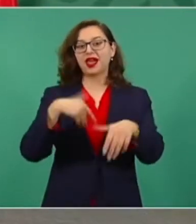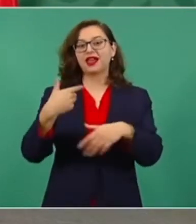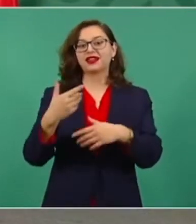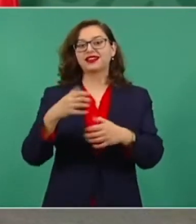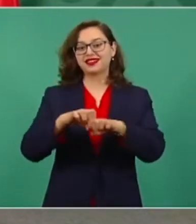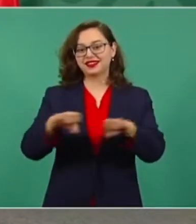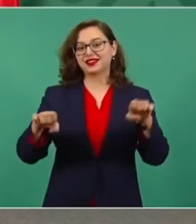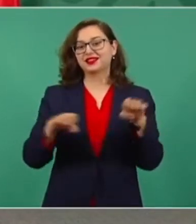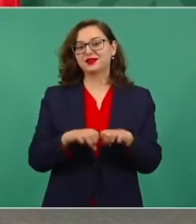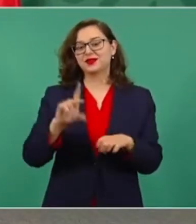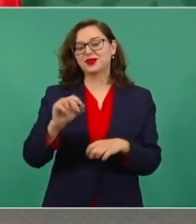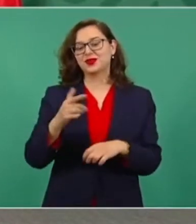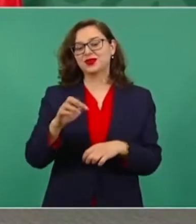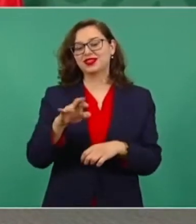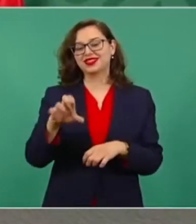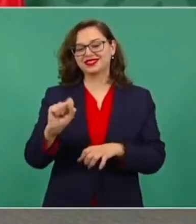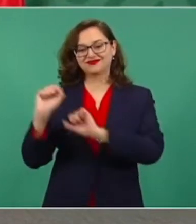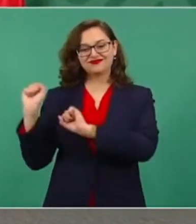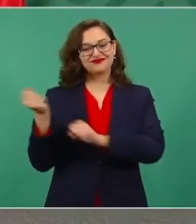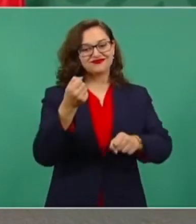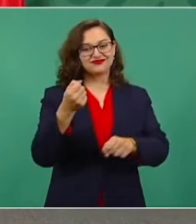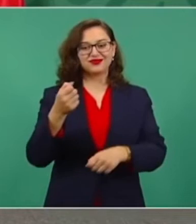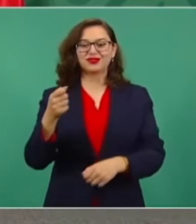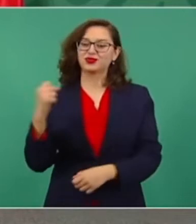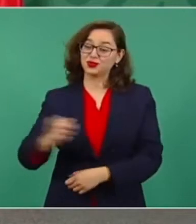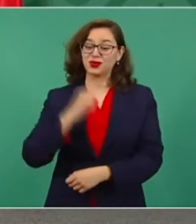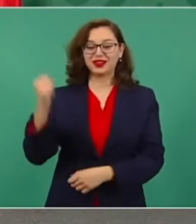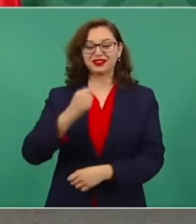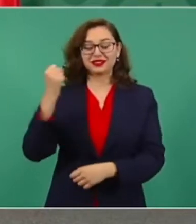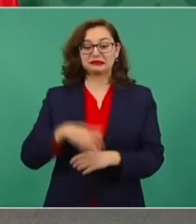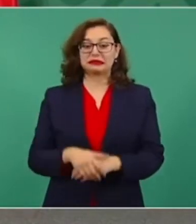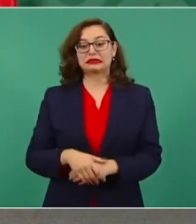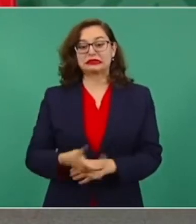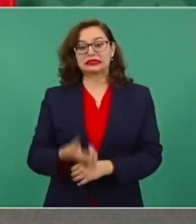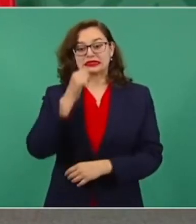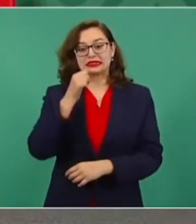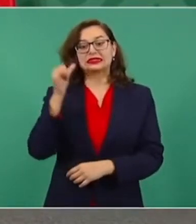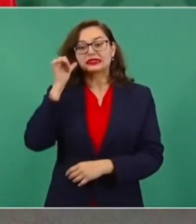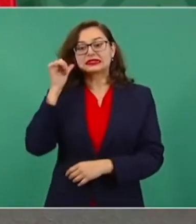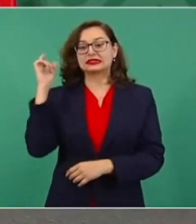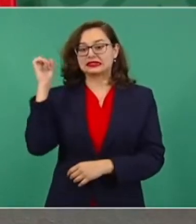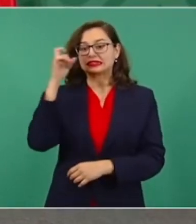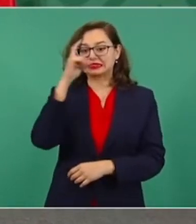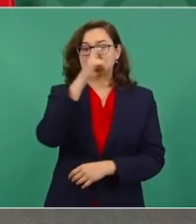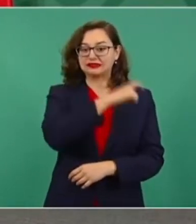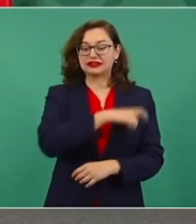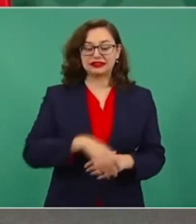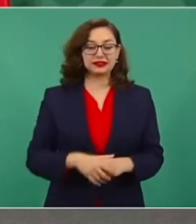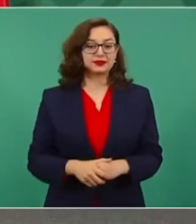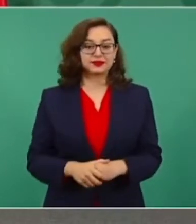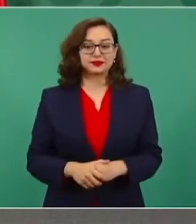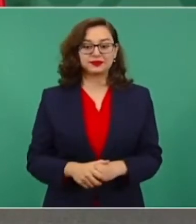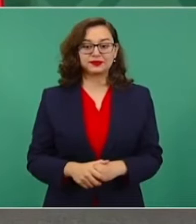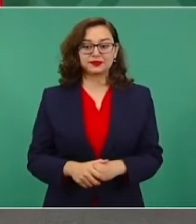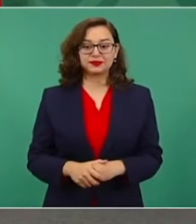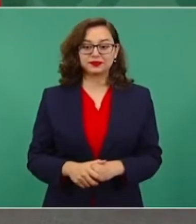Ayer no fueron bien tratados, a